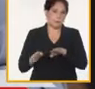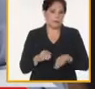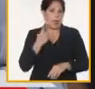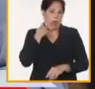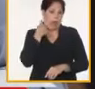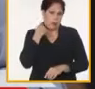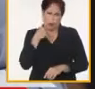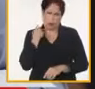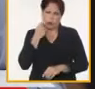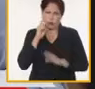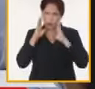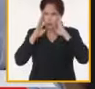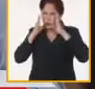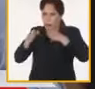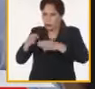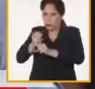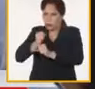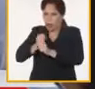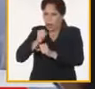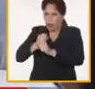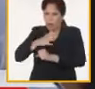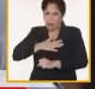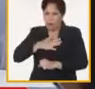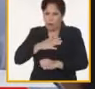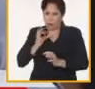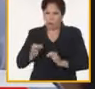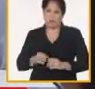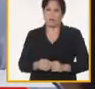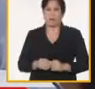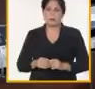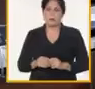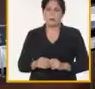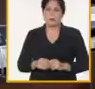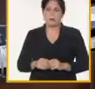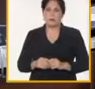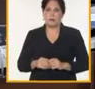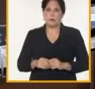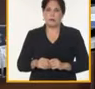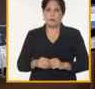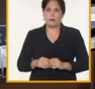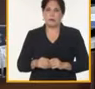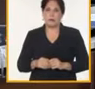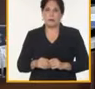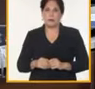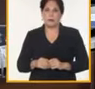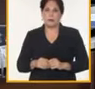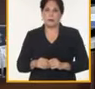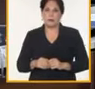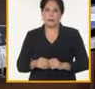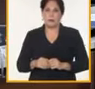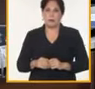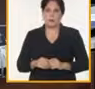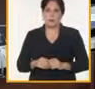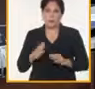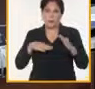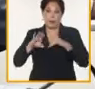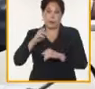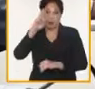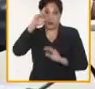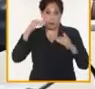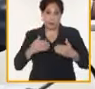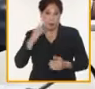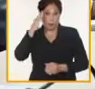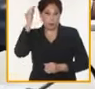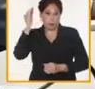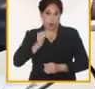estamos enfocando el trabajo del centro, como bien nos lo ha también inculcado en nuestro Ministerio de Salud, enfocado